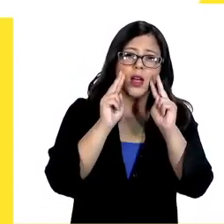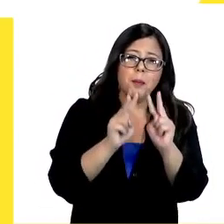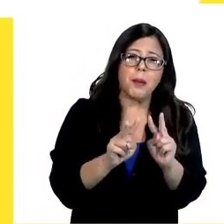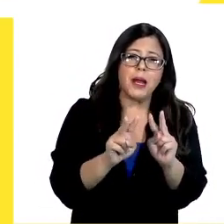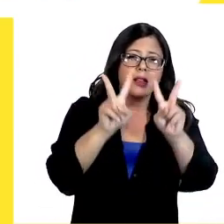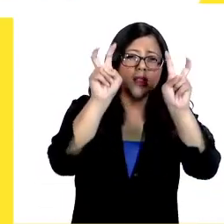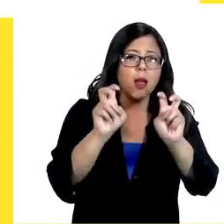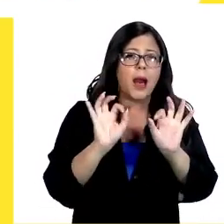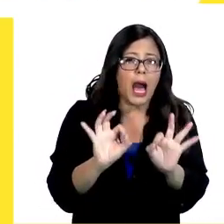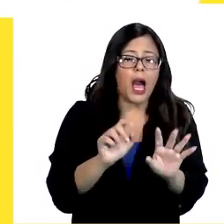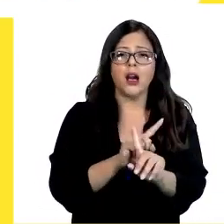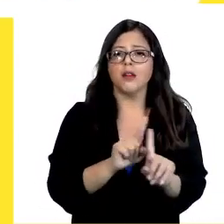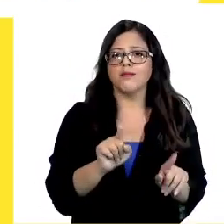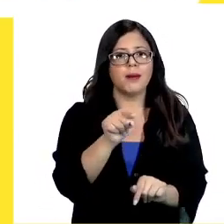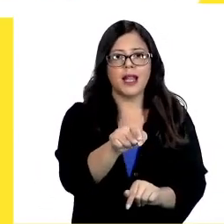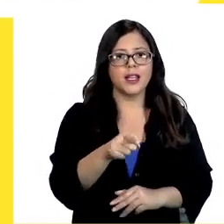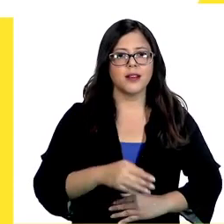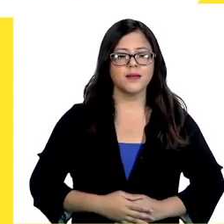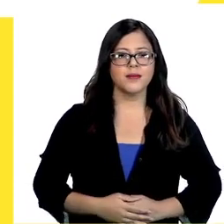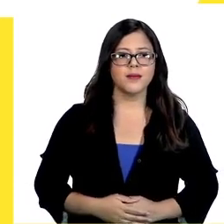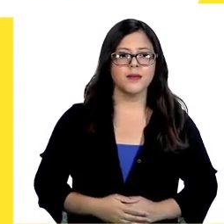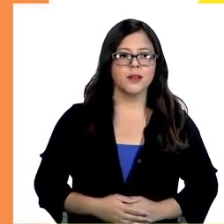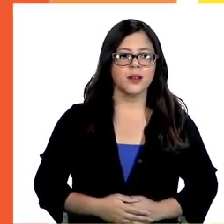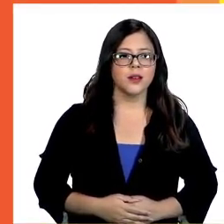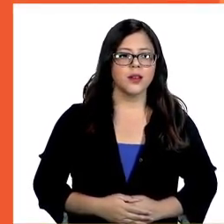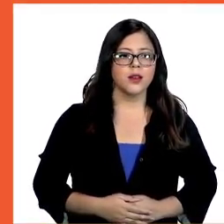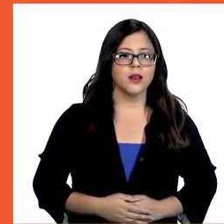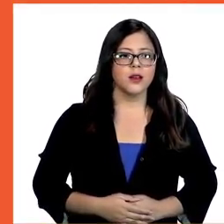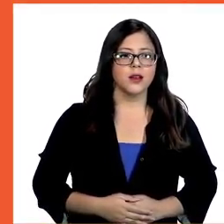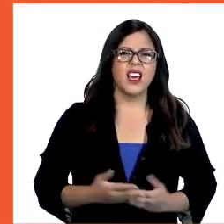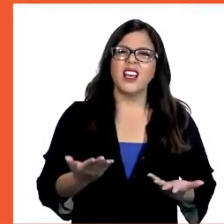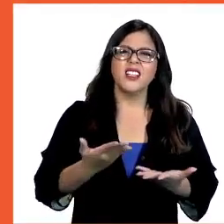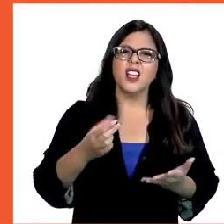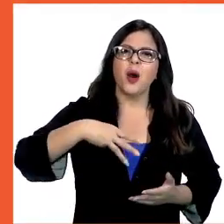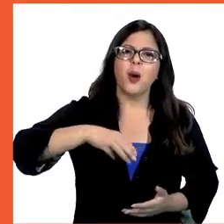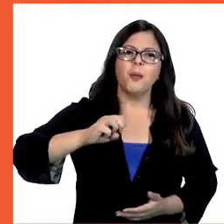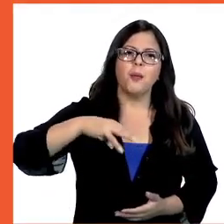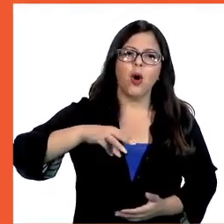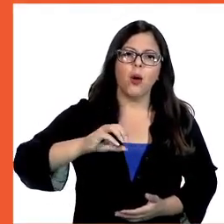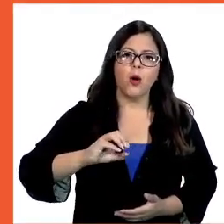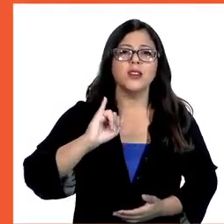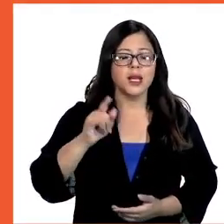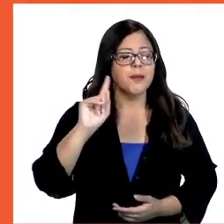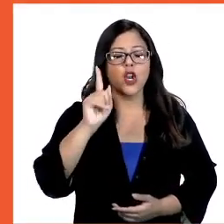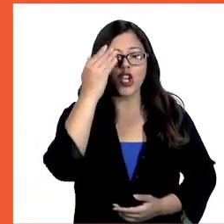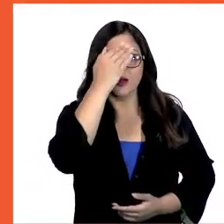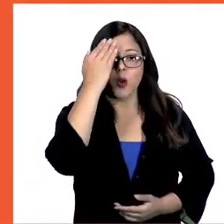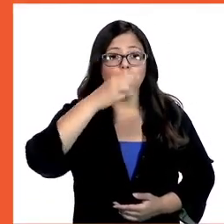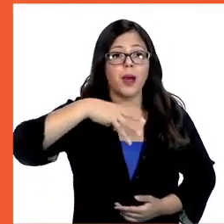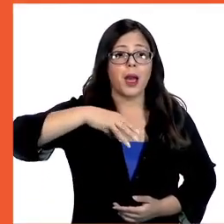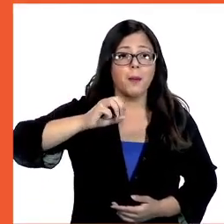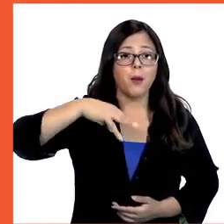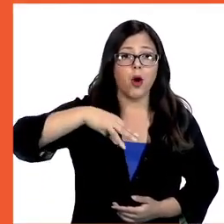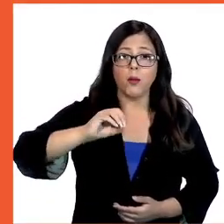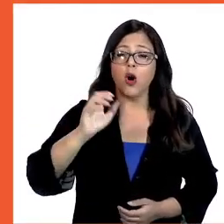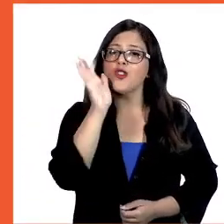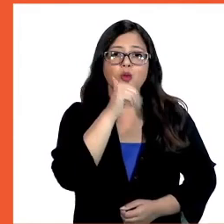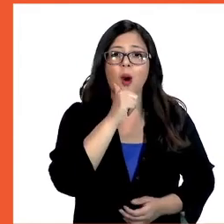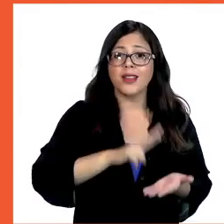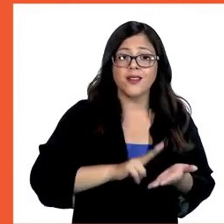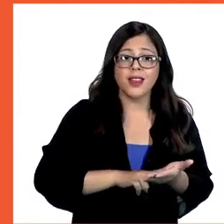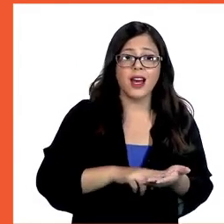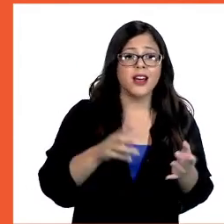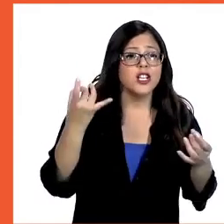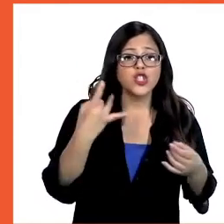puedes encontrarte con cosas que no sean adecuadas para ti. ¿Eso es como el momo? Claro. Pero no te preocupes. Personajes como Momo